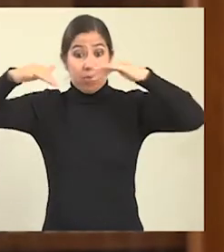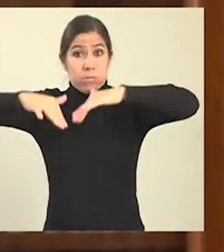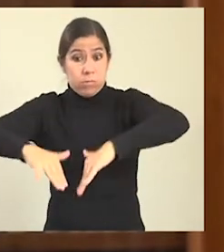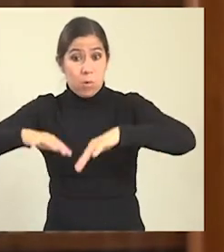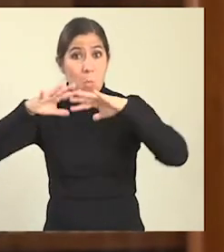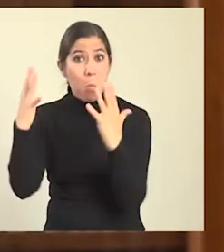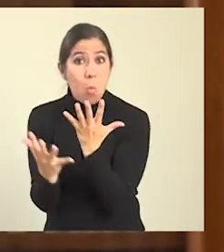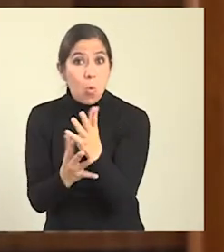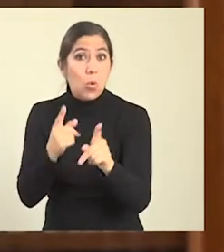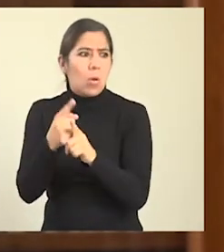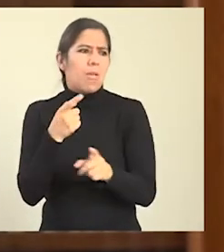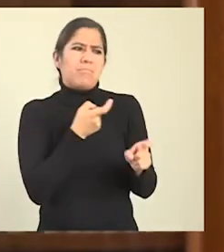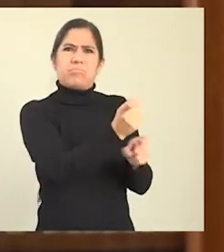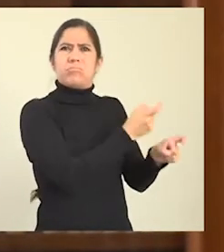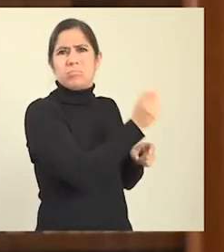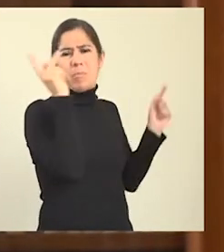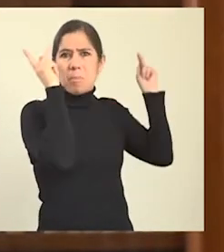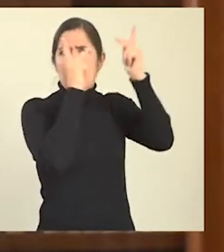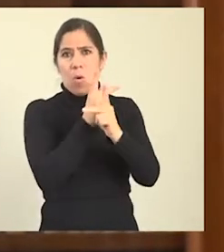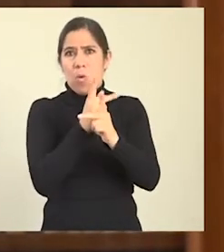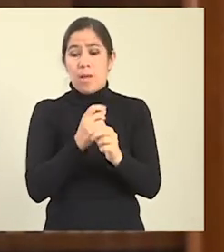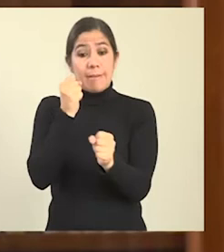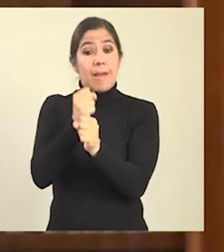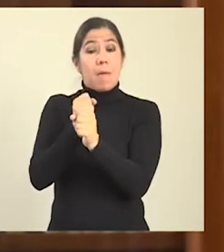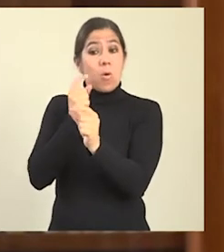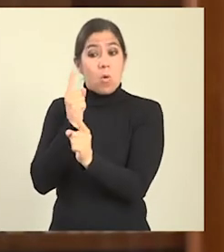¿Qué efectividad?